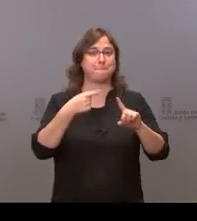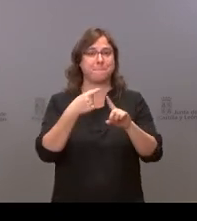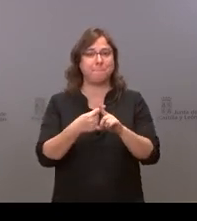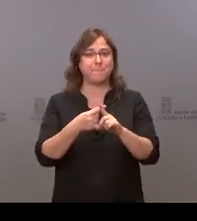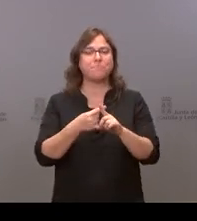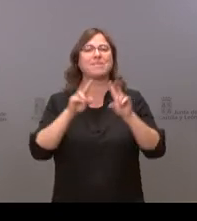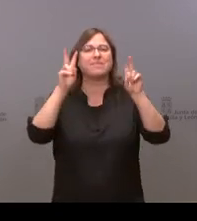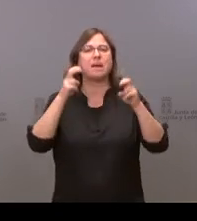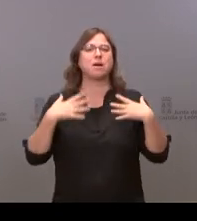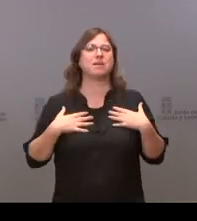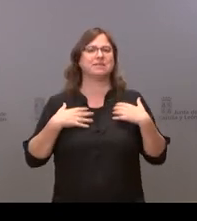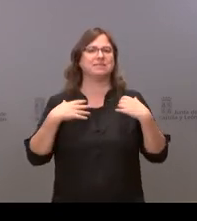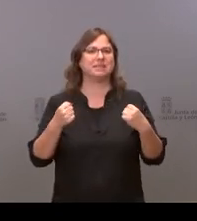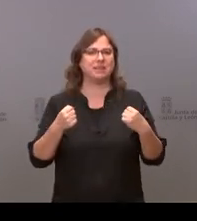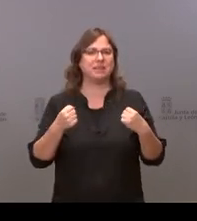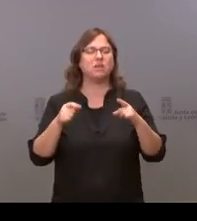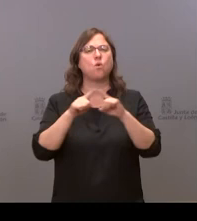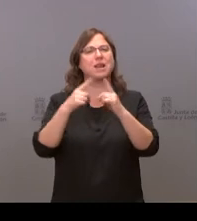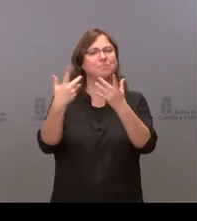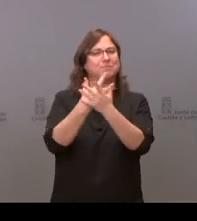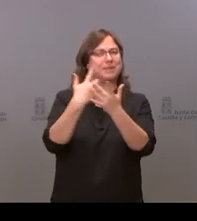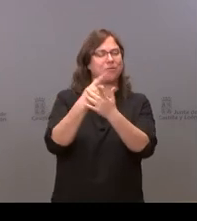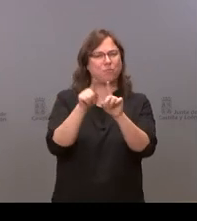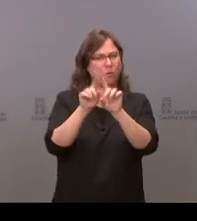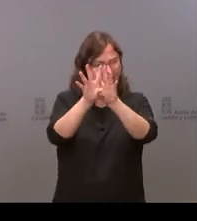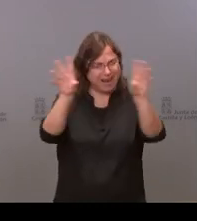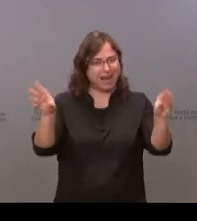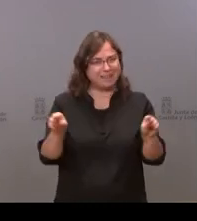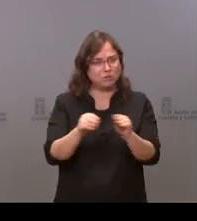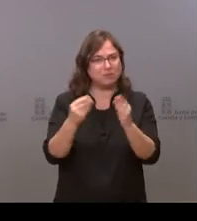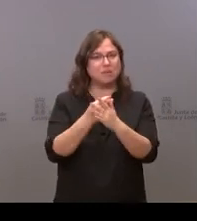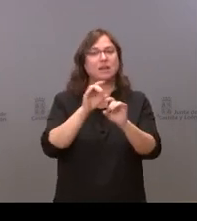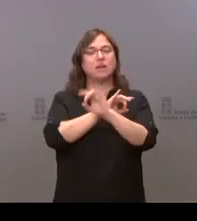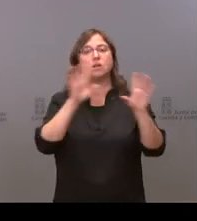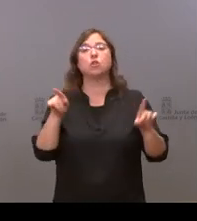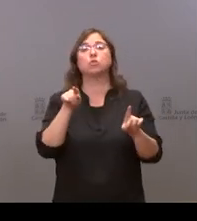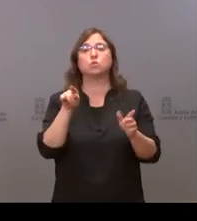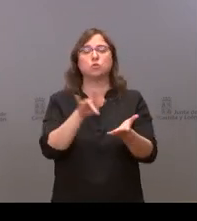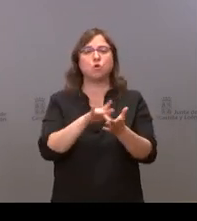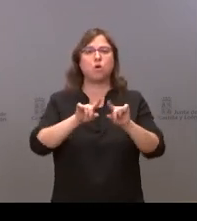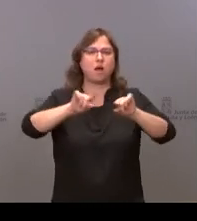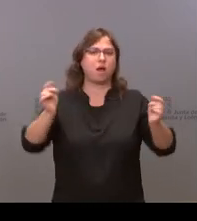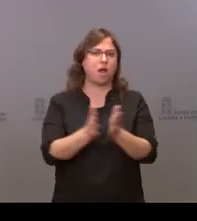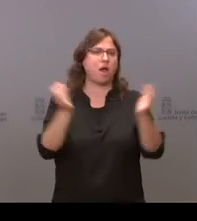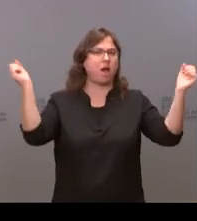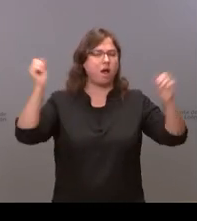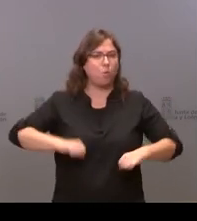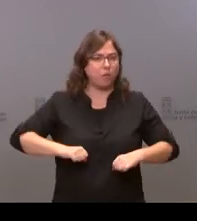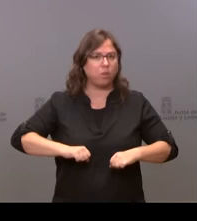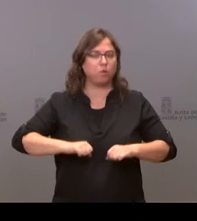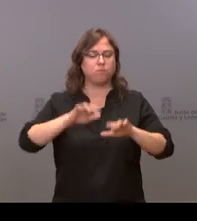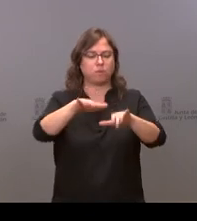en este caso no tanto para dar una profunda explicación sino para resumirlo claramente se ha retirado por acuerdo parlamentario una reforma sanitaria